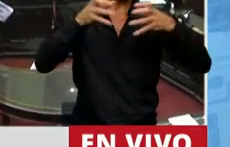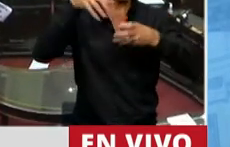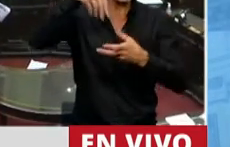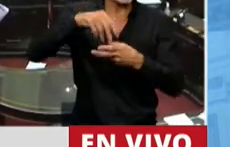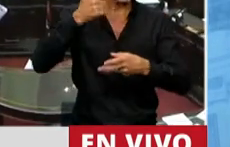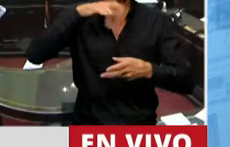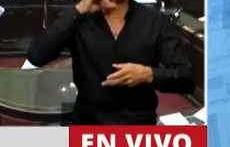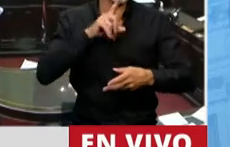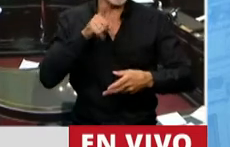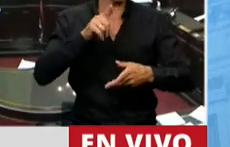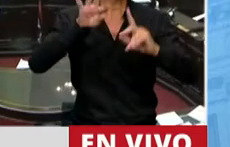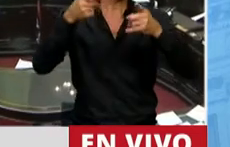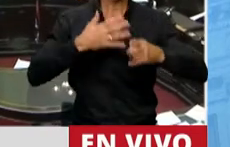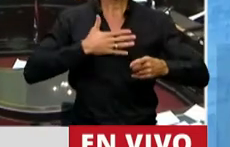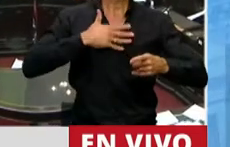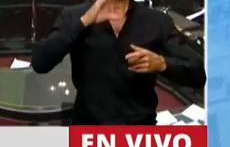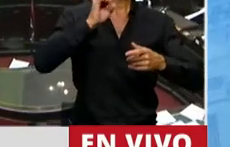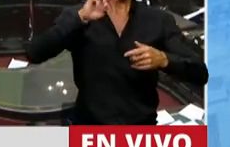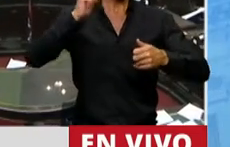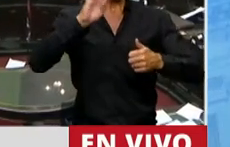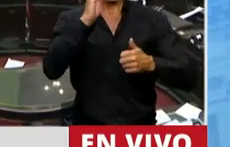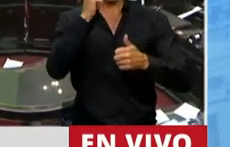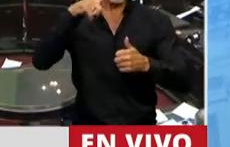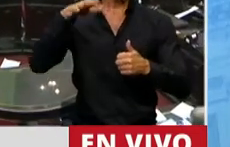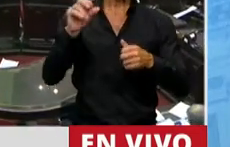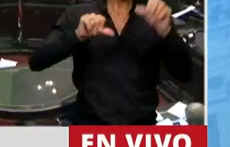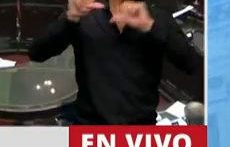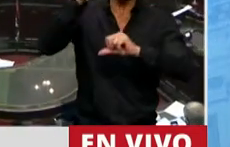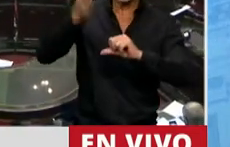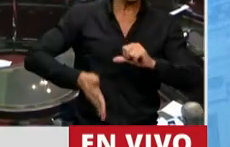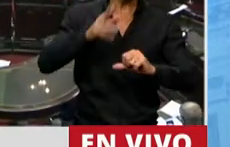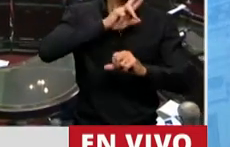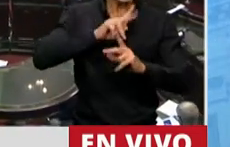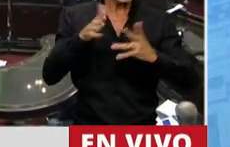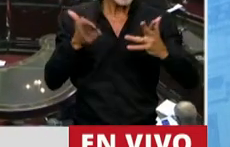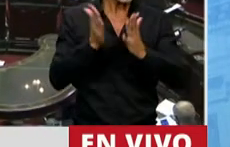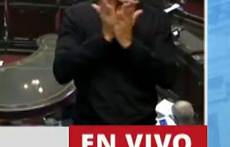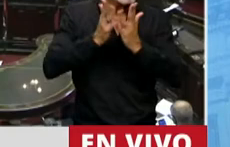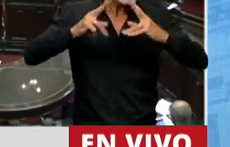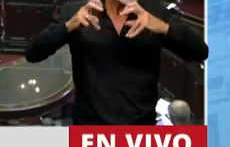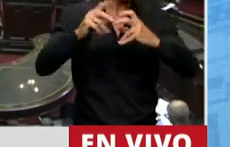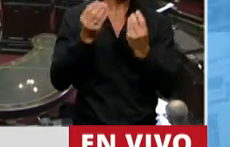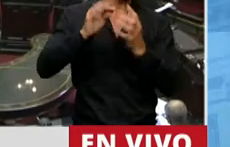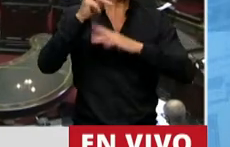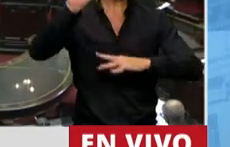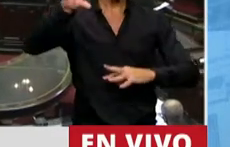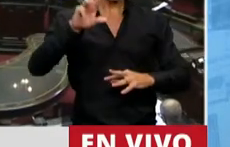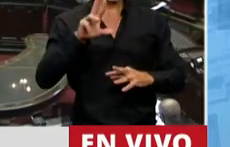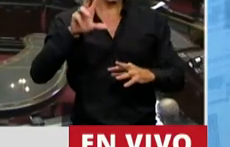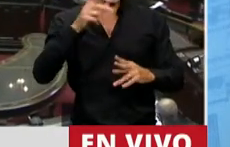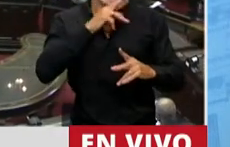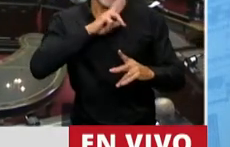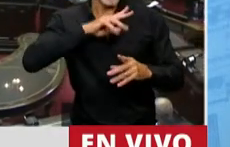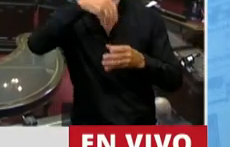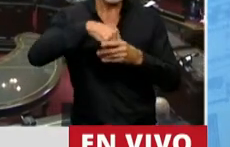supuesto, a la queridísima Dora Barrancos, a tantas científicas que fueron estudiando el rol de la mujer en la ciencia y